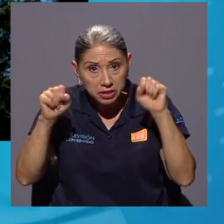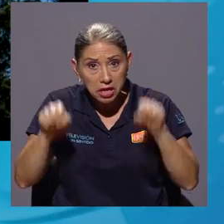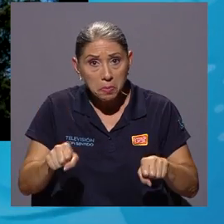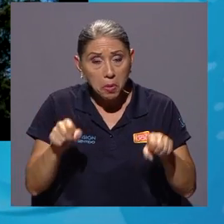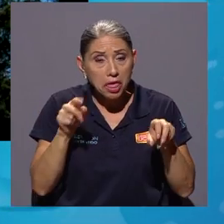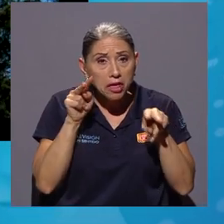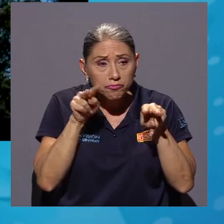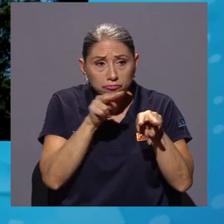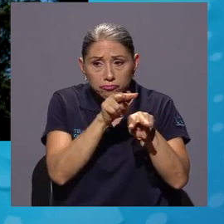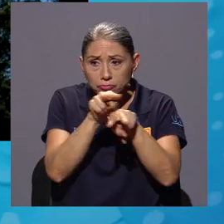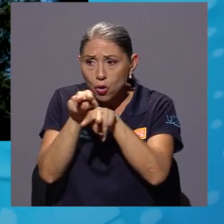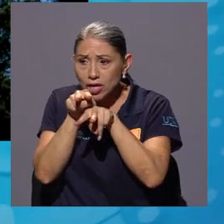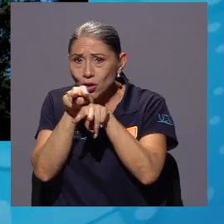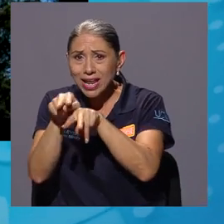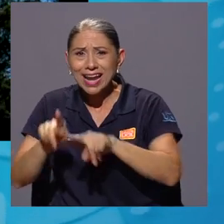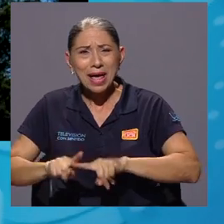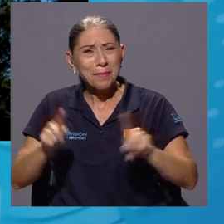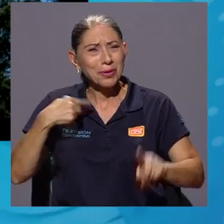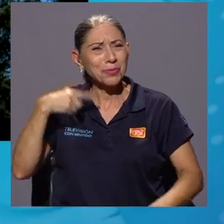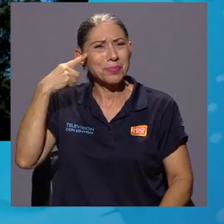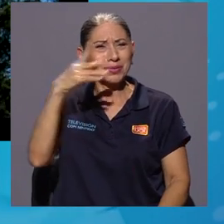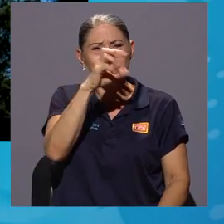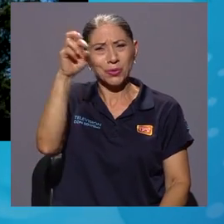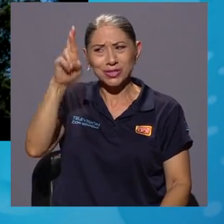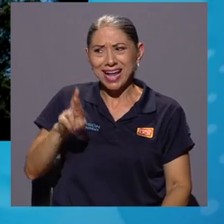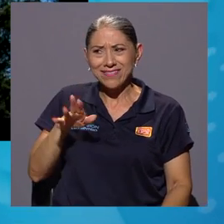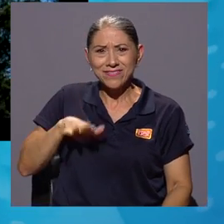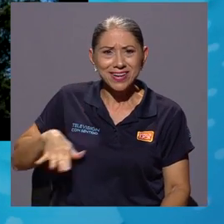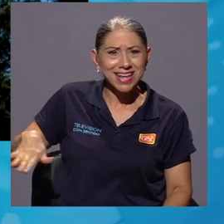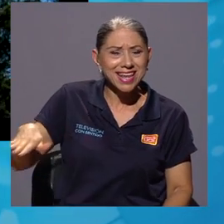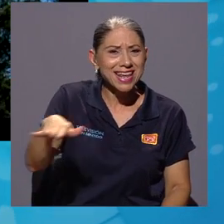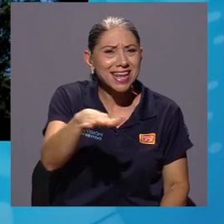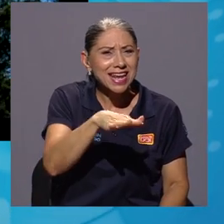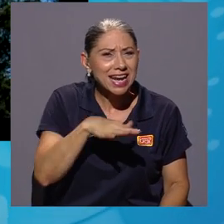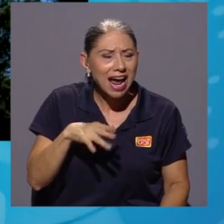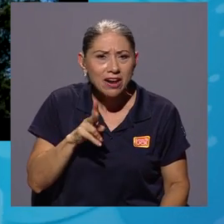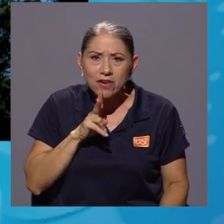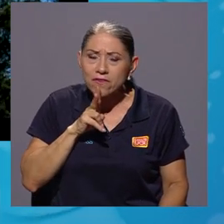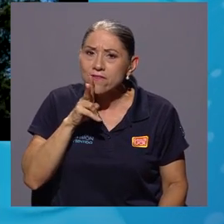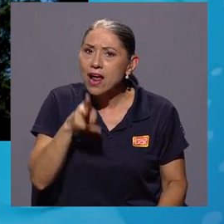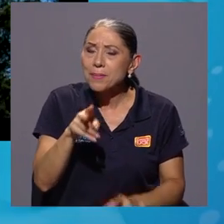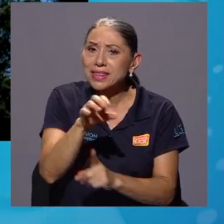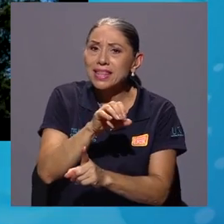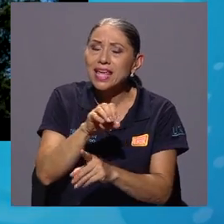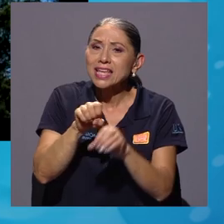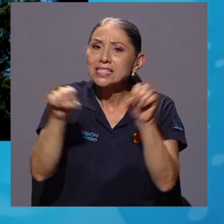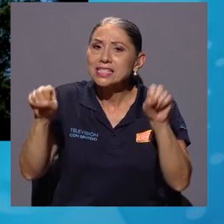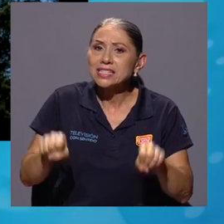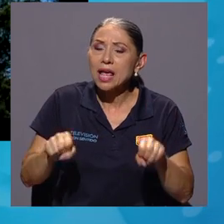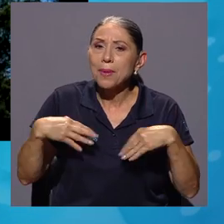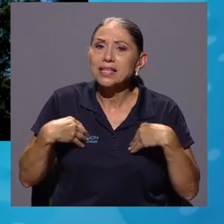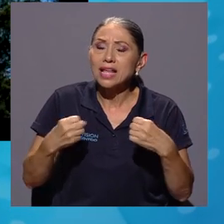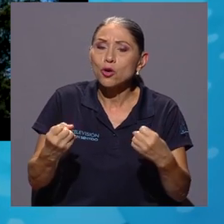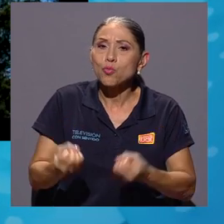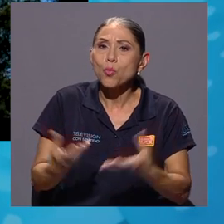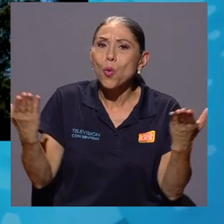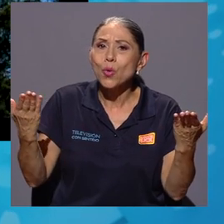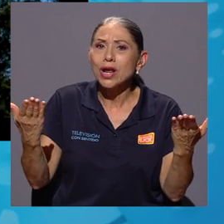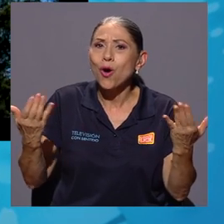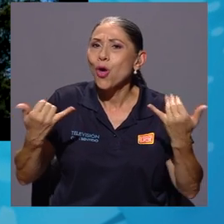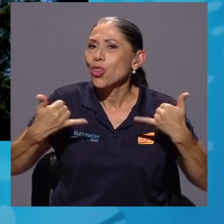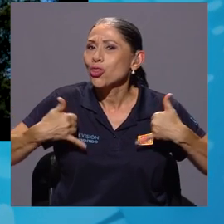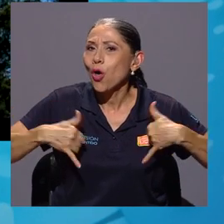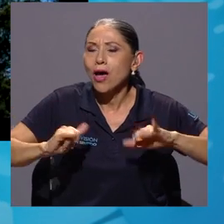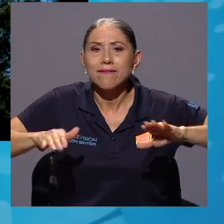equivoco, que en sociedades como la nuestra todavía ese nivel de importancia dentro del sistema de salud pública no se le ha dado